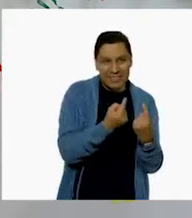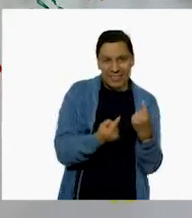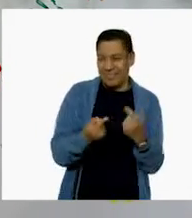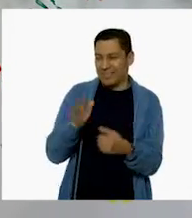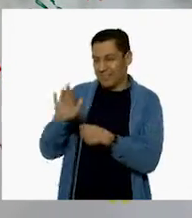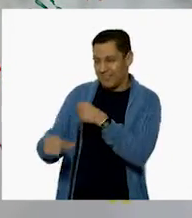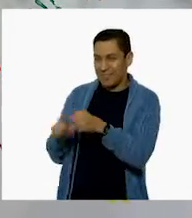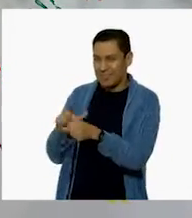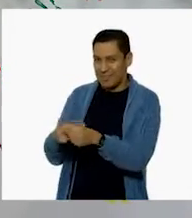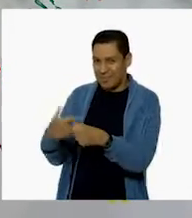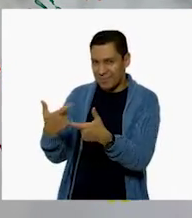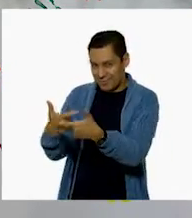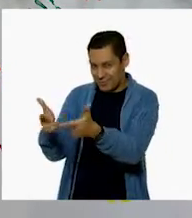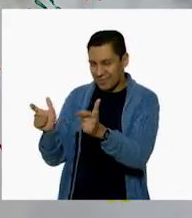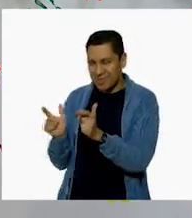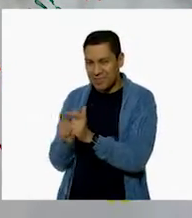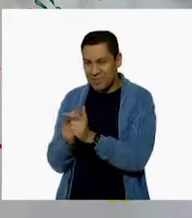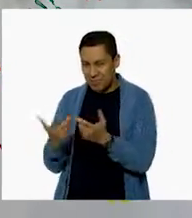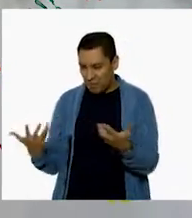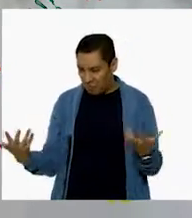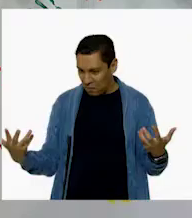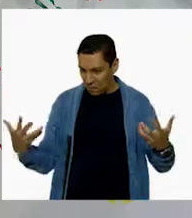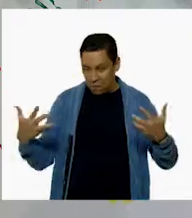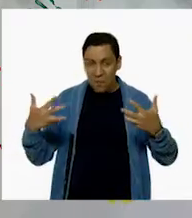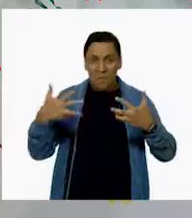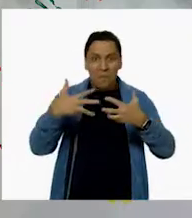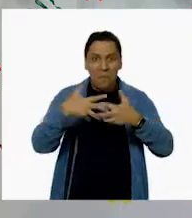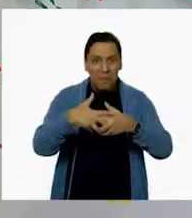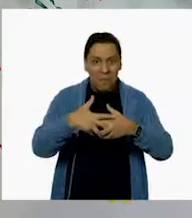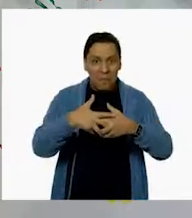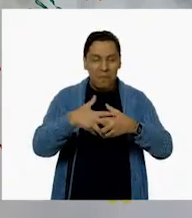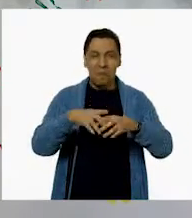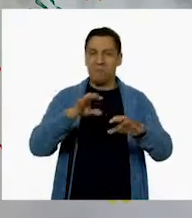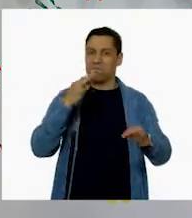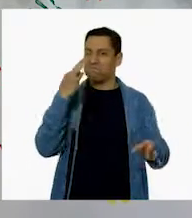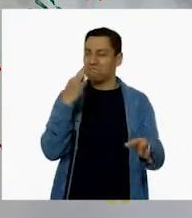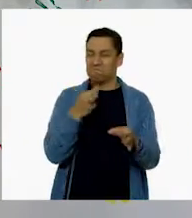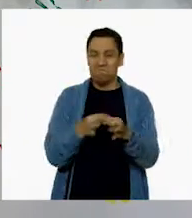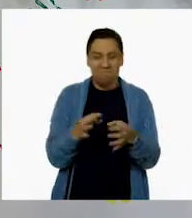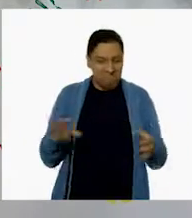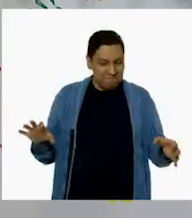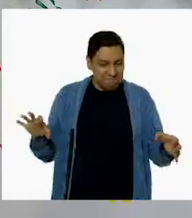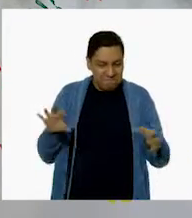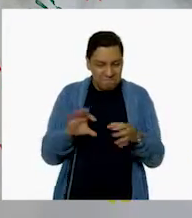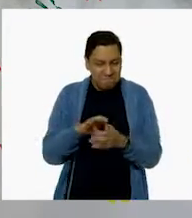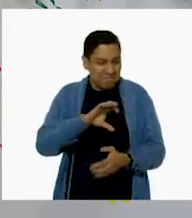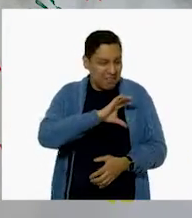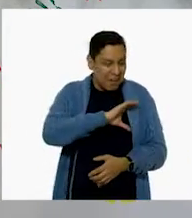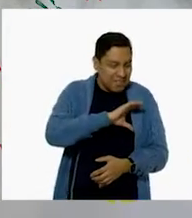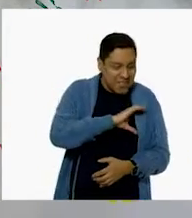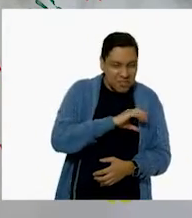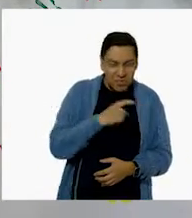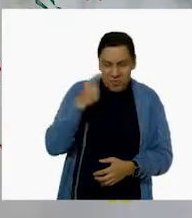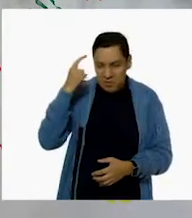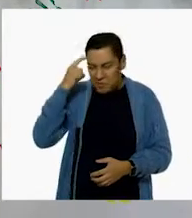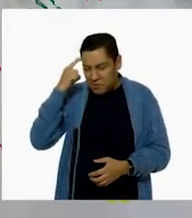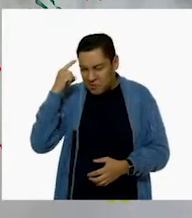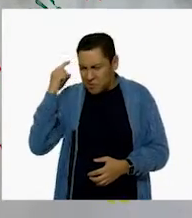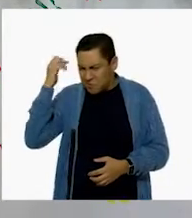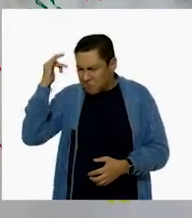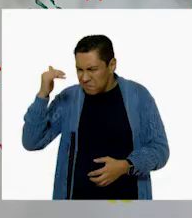niños, que es maravilloso ver cómo se complementan y cómo se compaginan a nivel emocional. Es